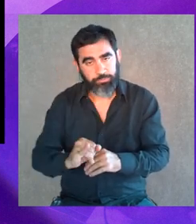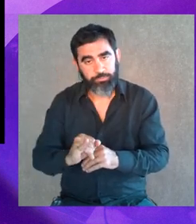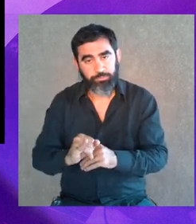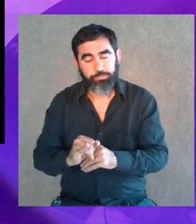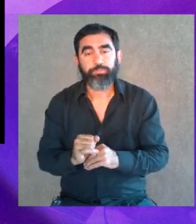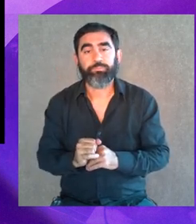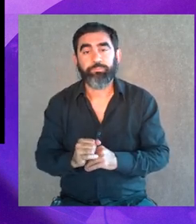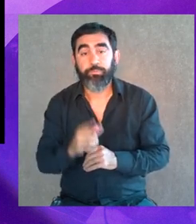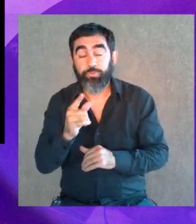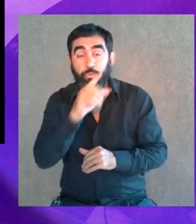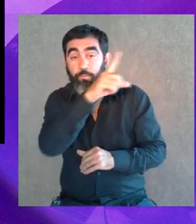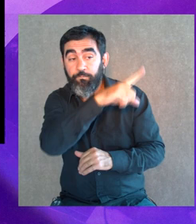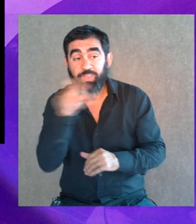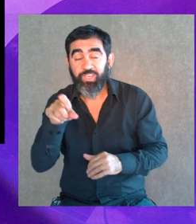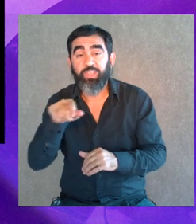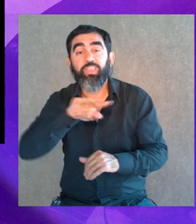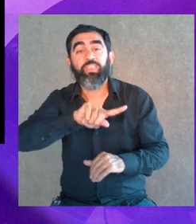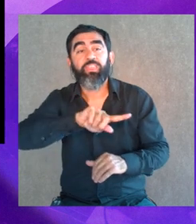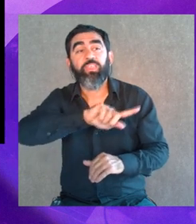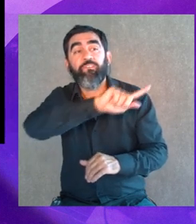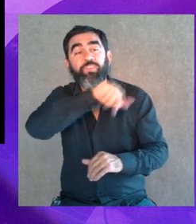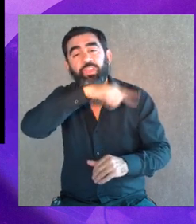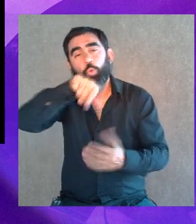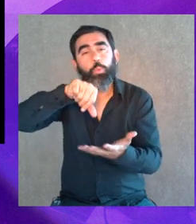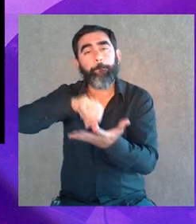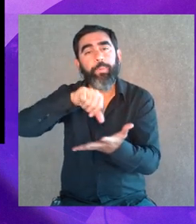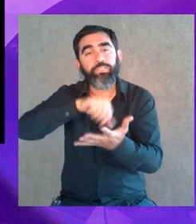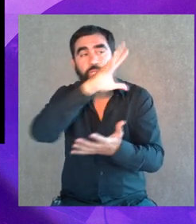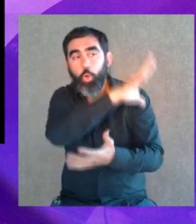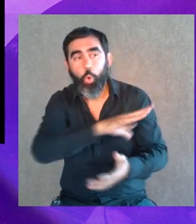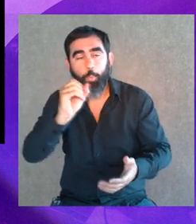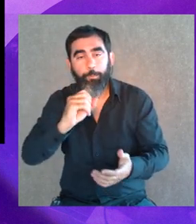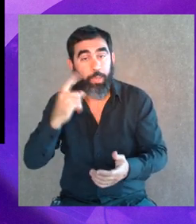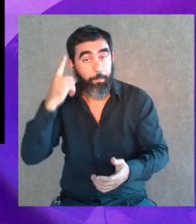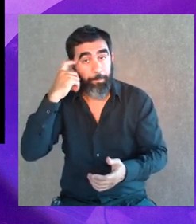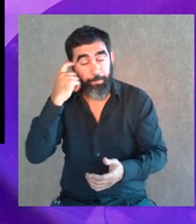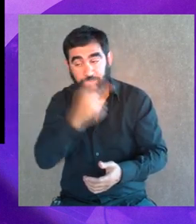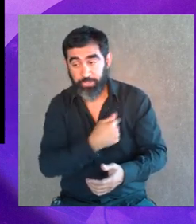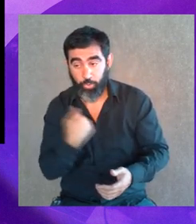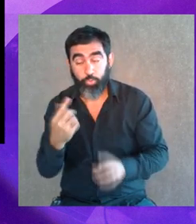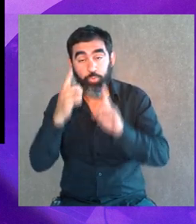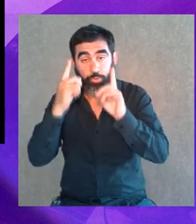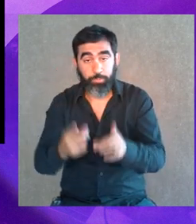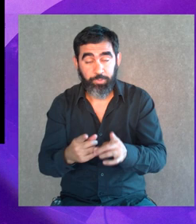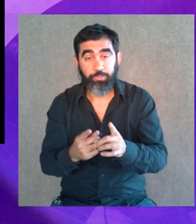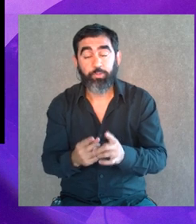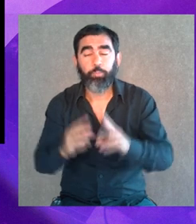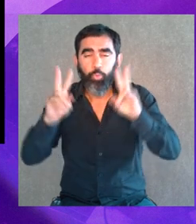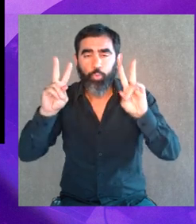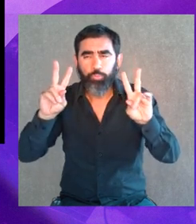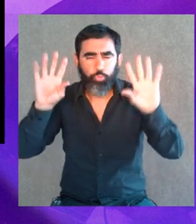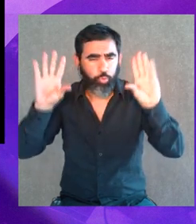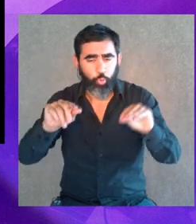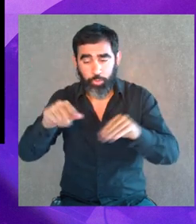que son tomados de otros países, con la experiencia nuestra, con todo lo que se diagnosticó